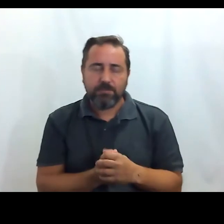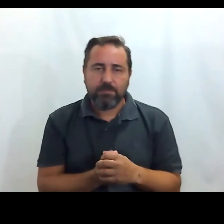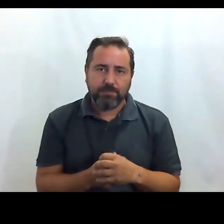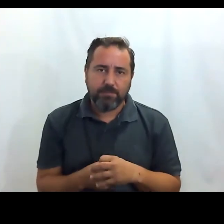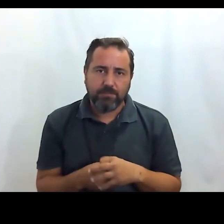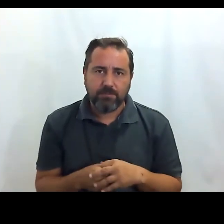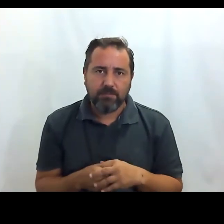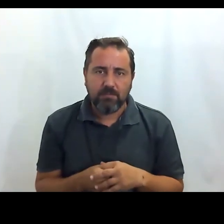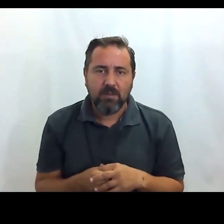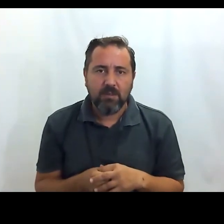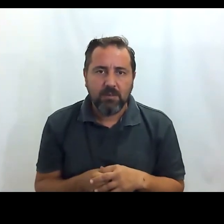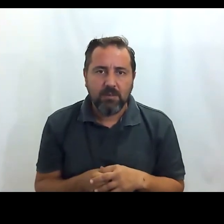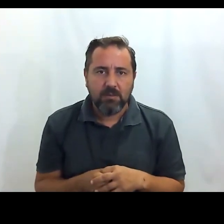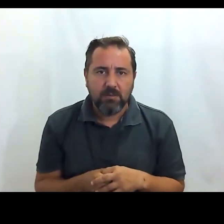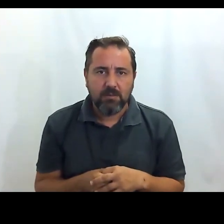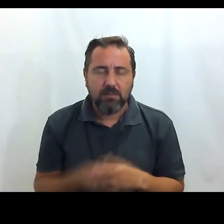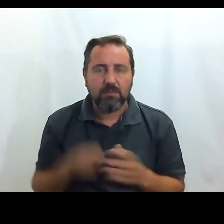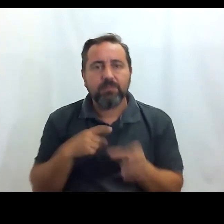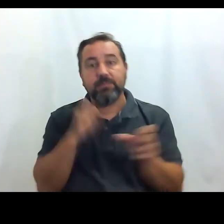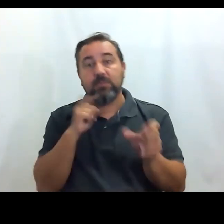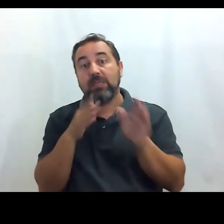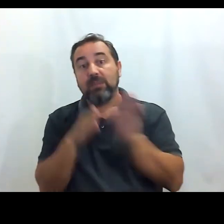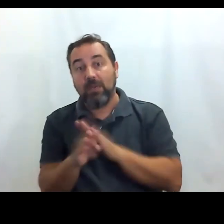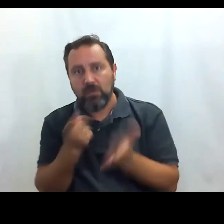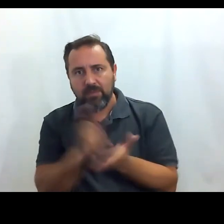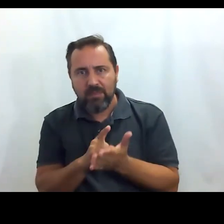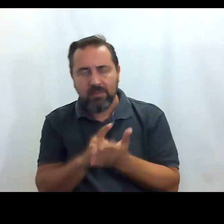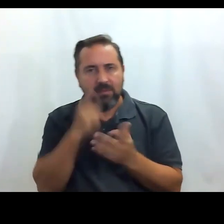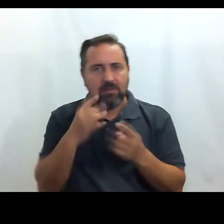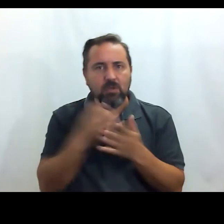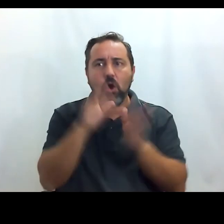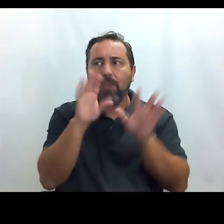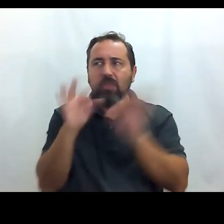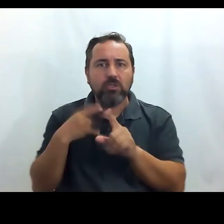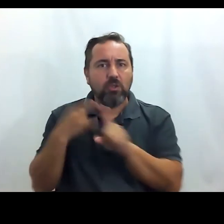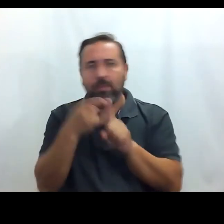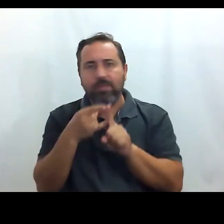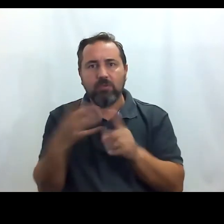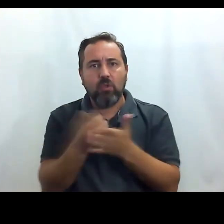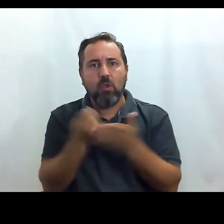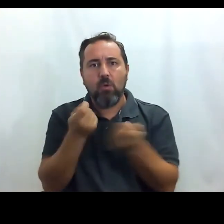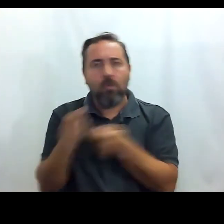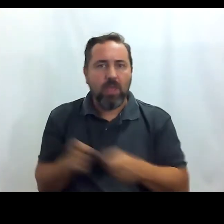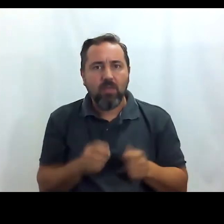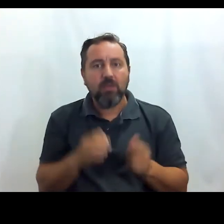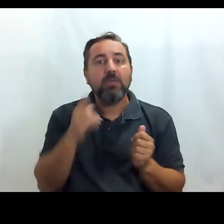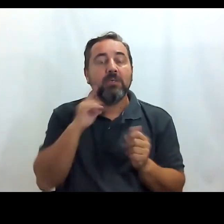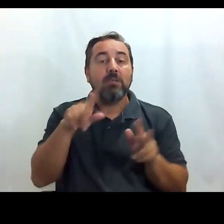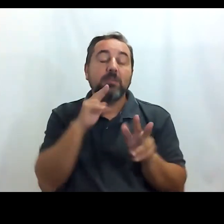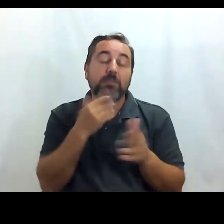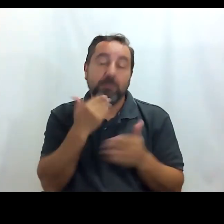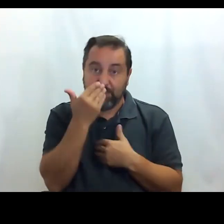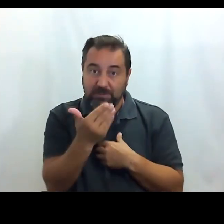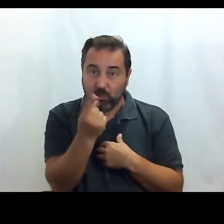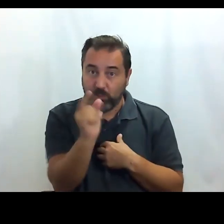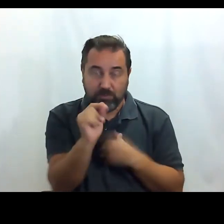Lo que voy a hacer es, me voy a salir y voy a volver a entrar porque veo que todas las opciones de zoom se me han bloqueado. Entonces, con vuestro permiso, en un